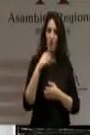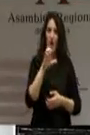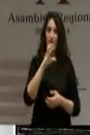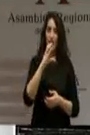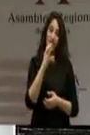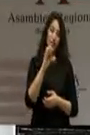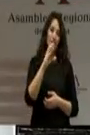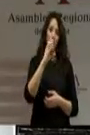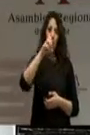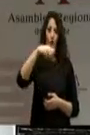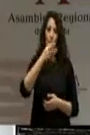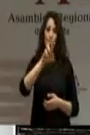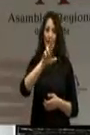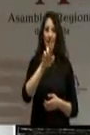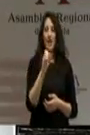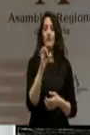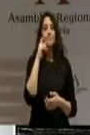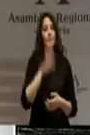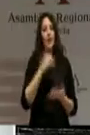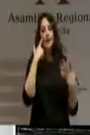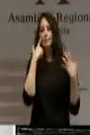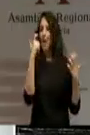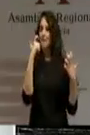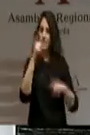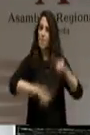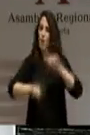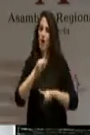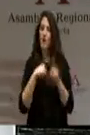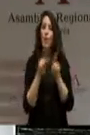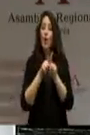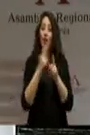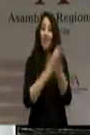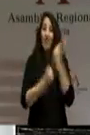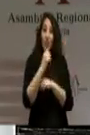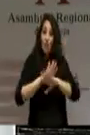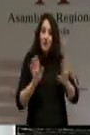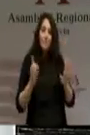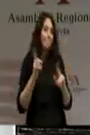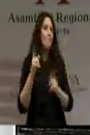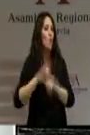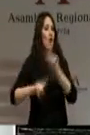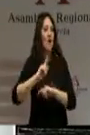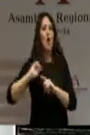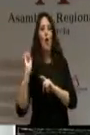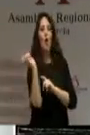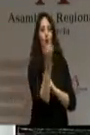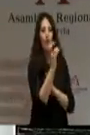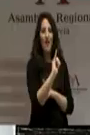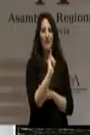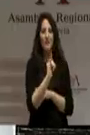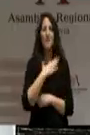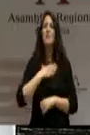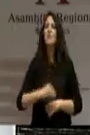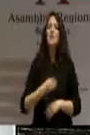explica que hay más males que los problemas de financiación. Además de los otros que pueden tener la culpa, hay que buscar qué